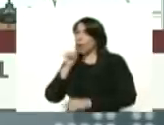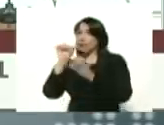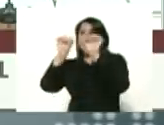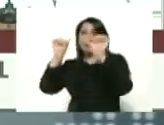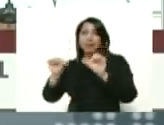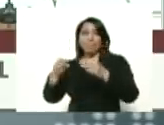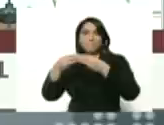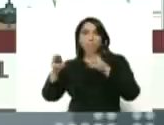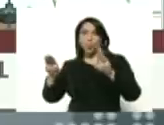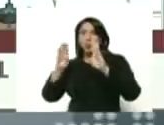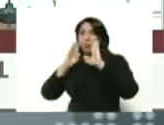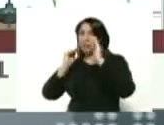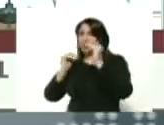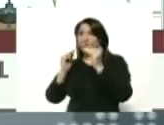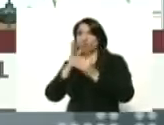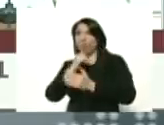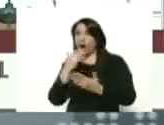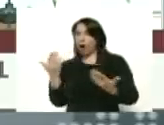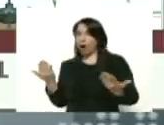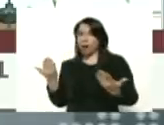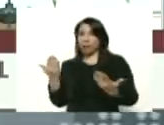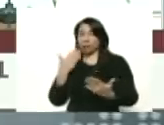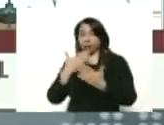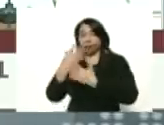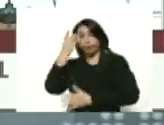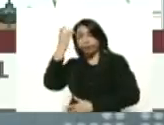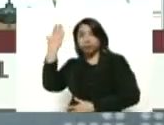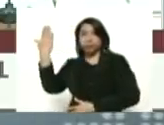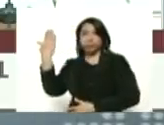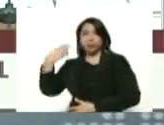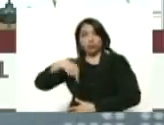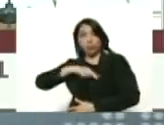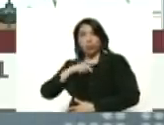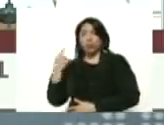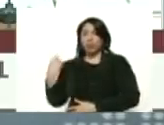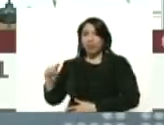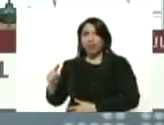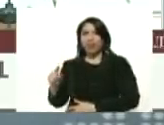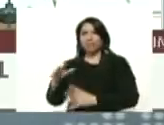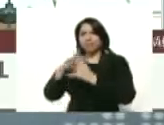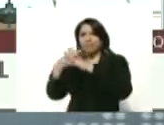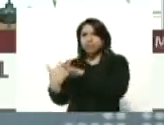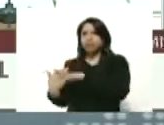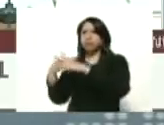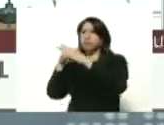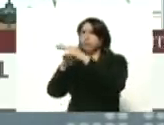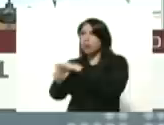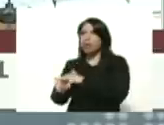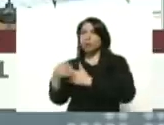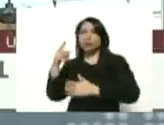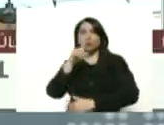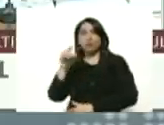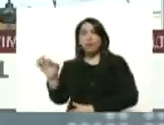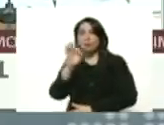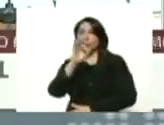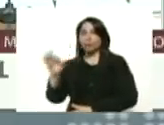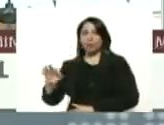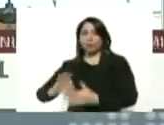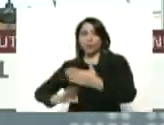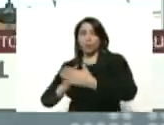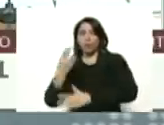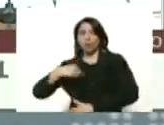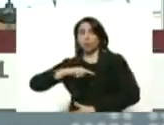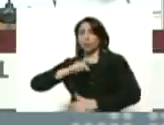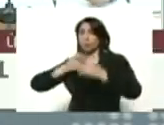públicos de atención gracias a Dios nosotros tenemos barrio adentro 100% fundado por